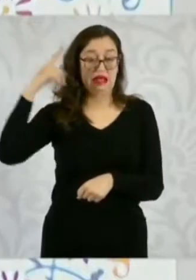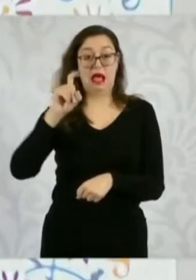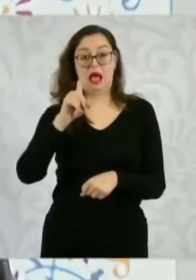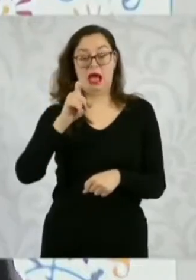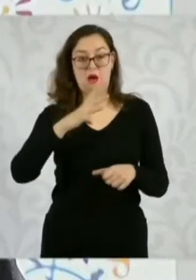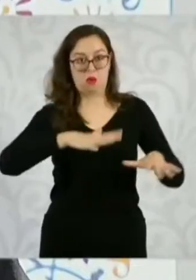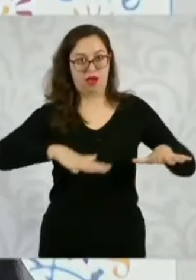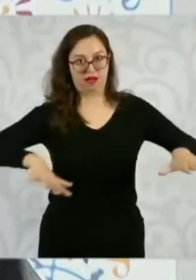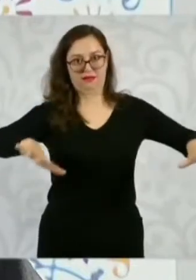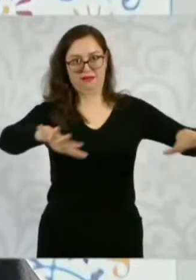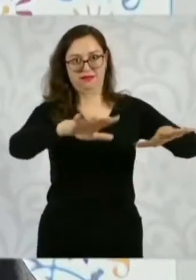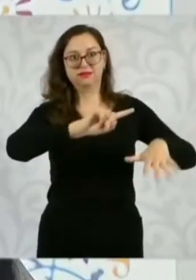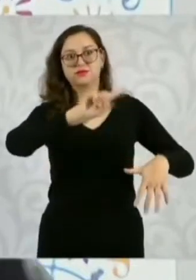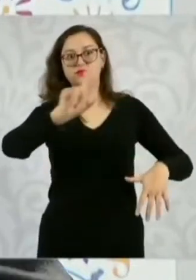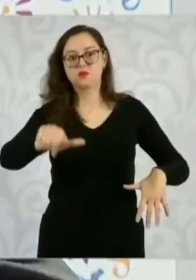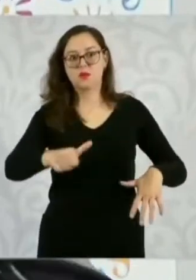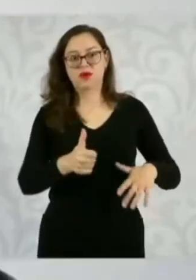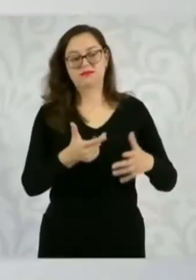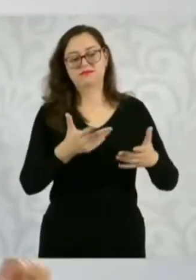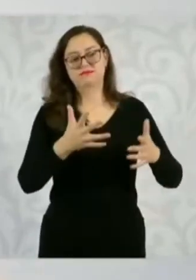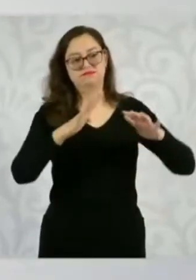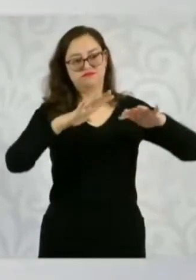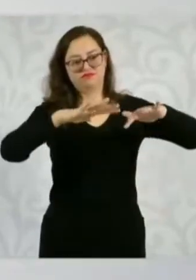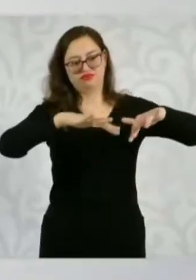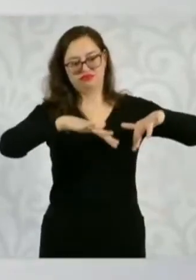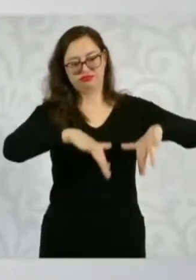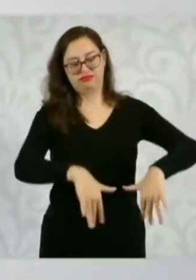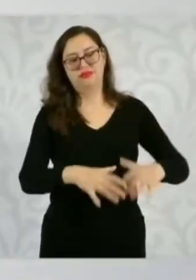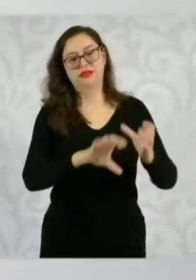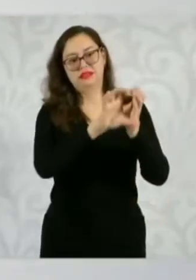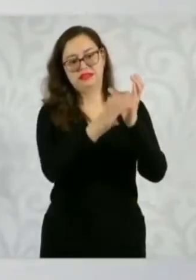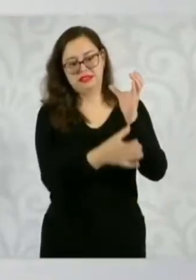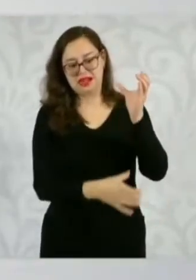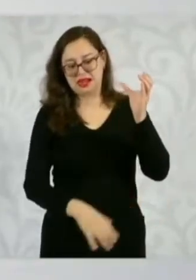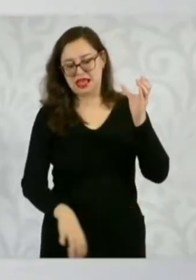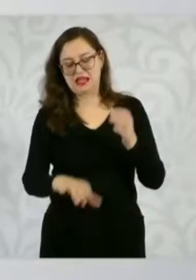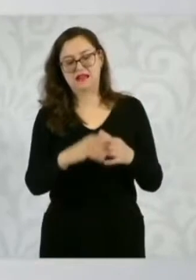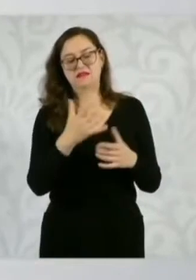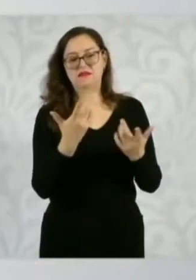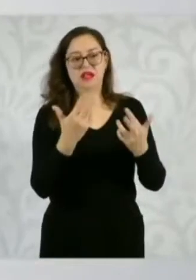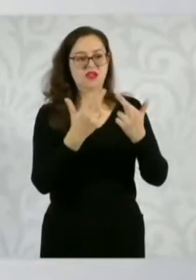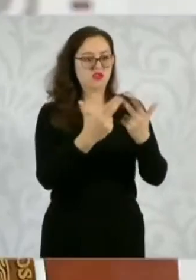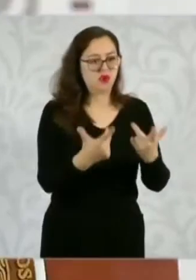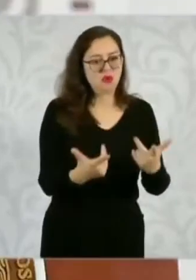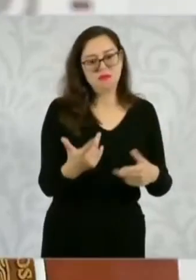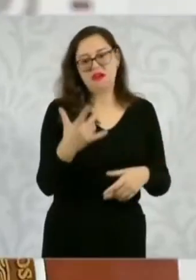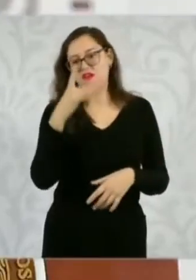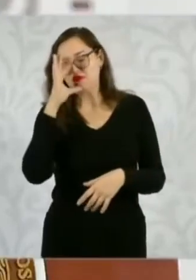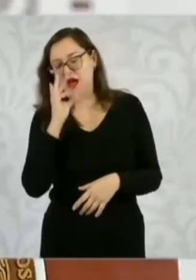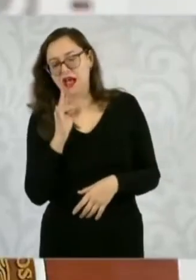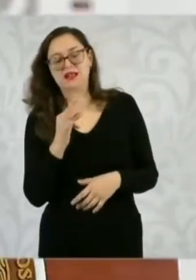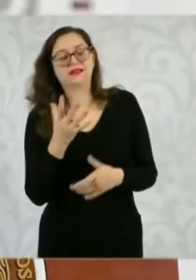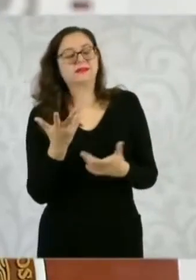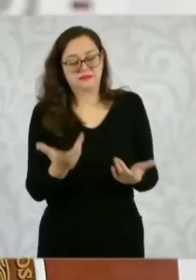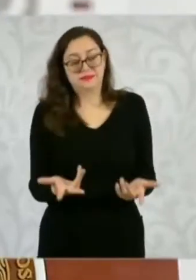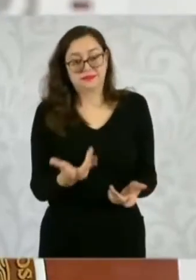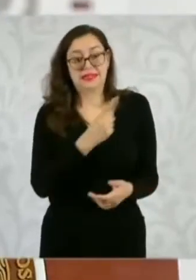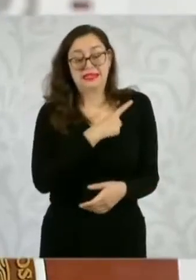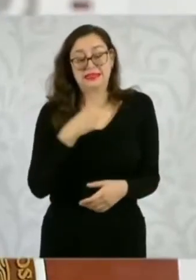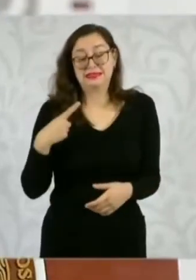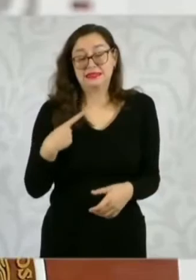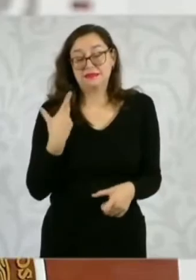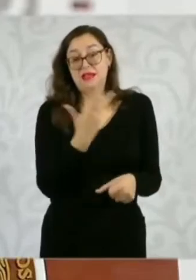tienen problemas de drenaje, que sus sistemas no están funcionando. Entonces, se van a